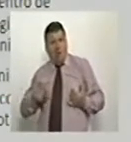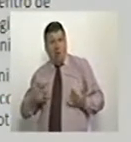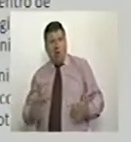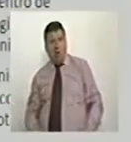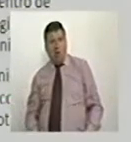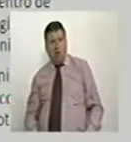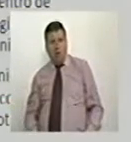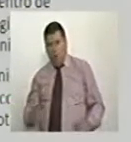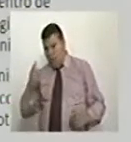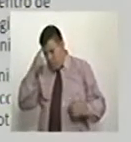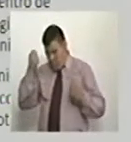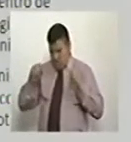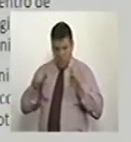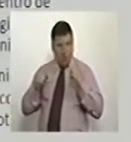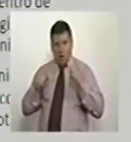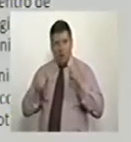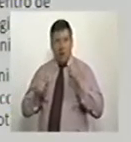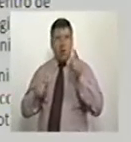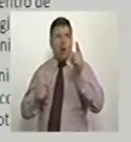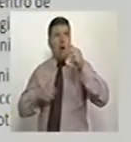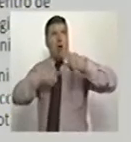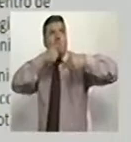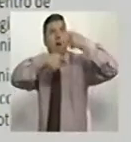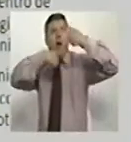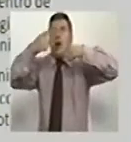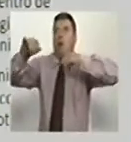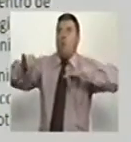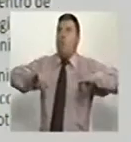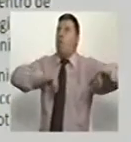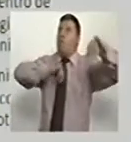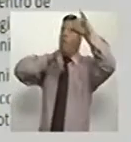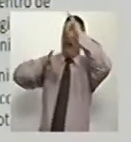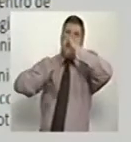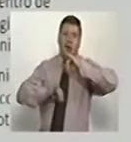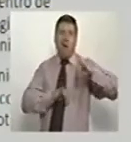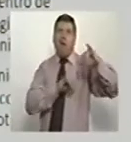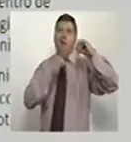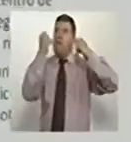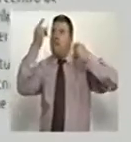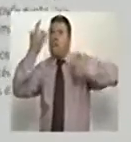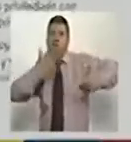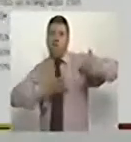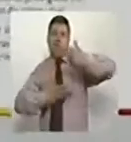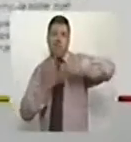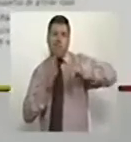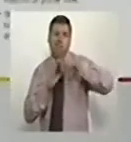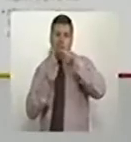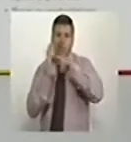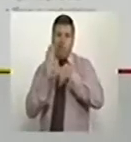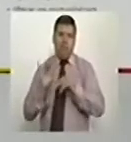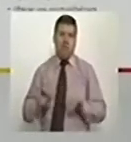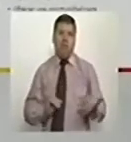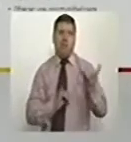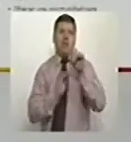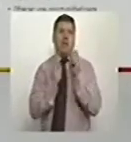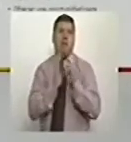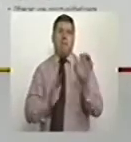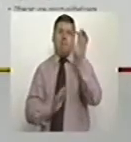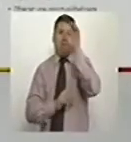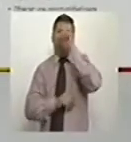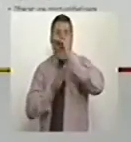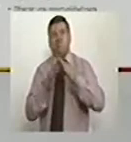podernos a desgastarnos? Pues vamos a cobrar el ritmo. A nuestro paso, ¿cómo podemos llegar a estar a esos estándares de estos países